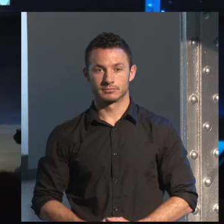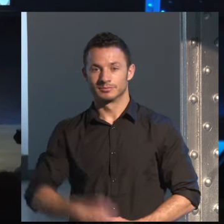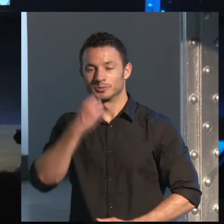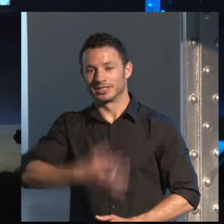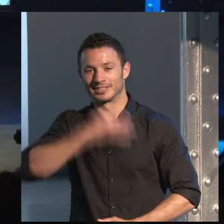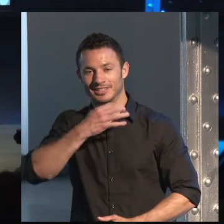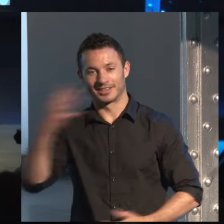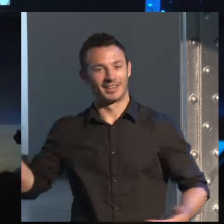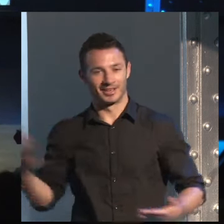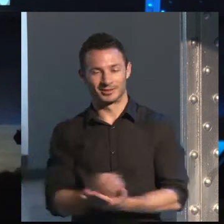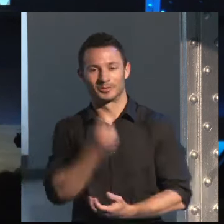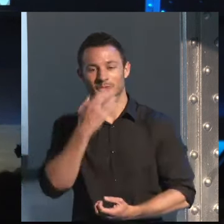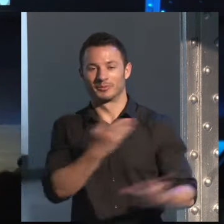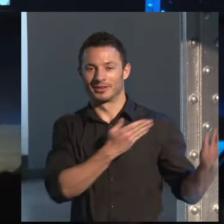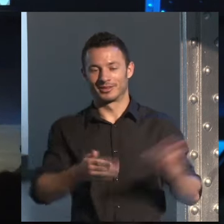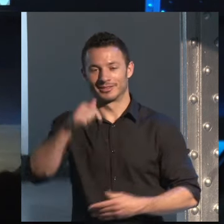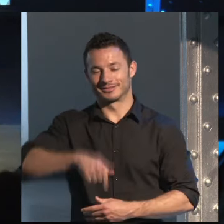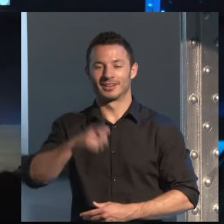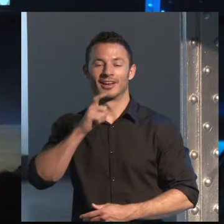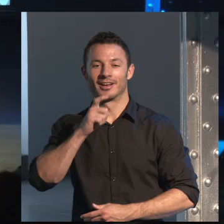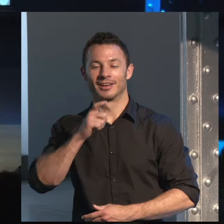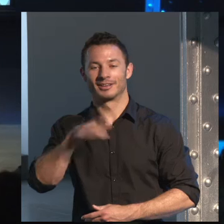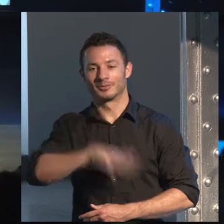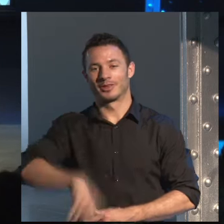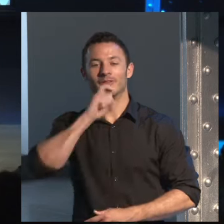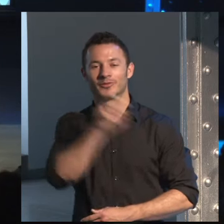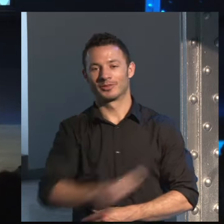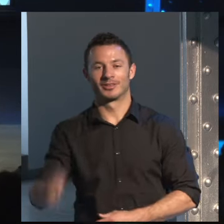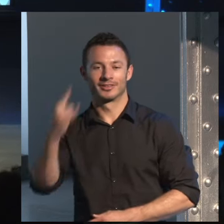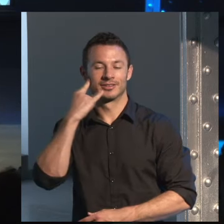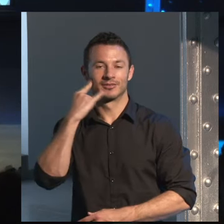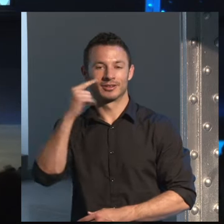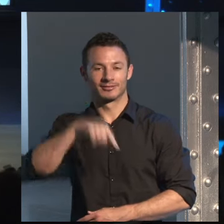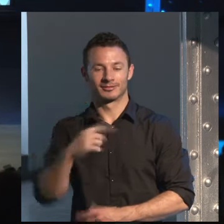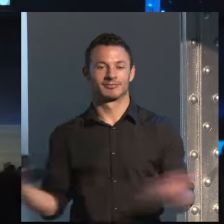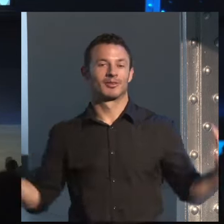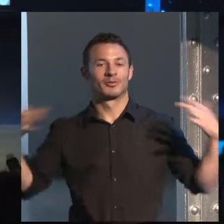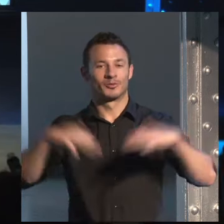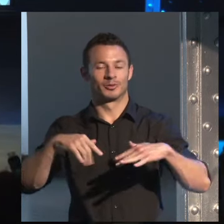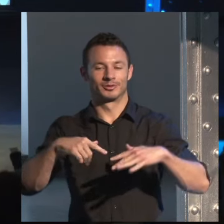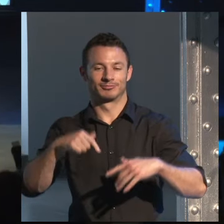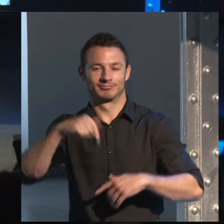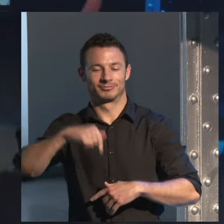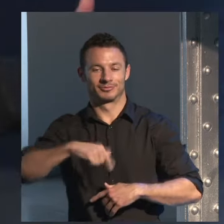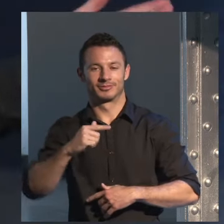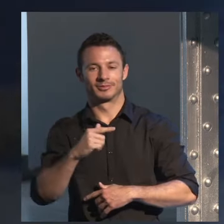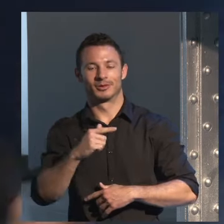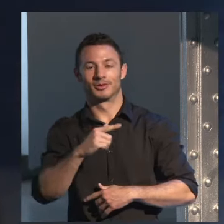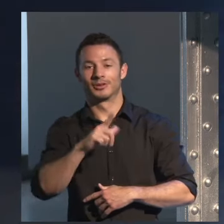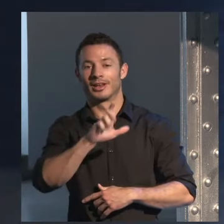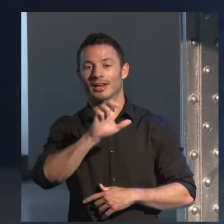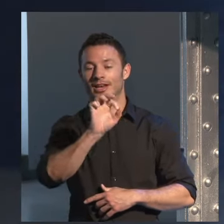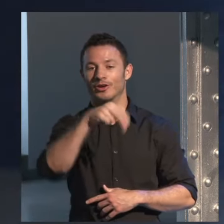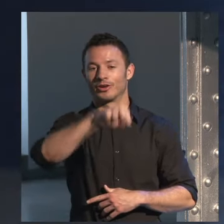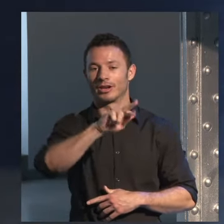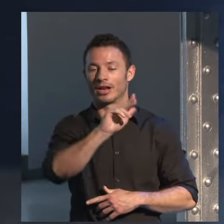Buenas tardes a todos, bienvenidos a la Fundación Telefónica, bienvenidos a este encuentro que vamos a mantener con Leonardo Padura y